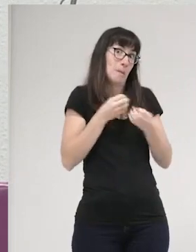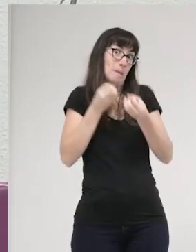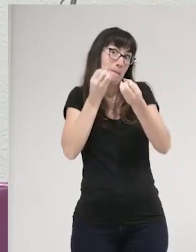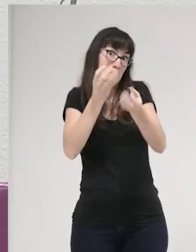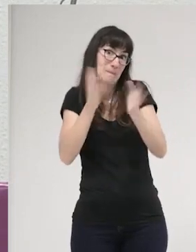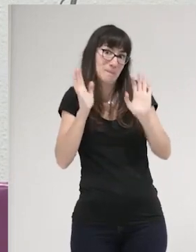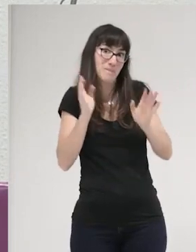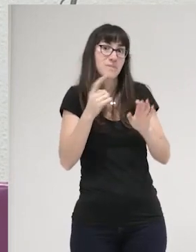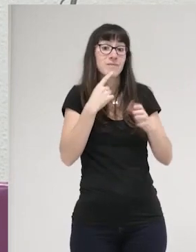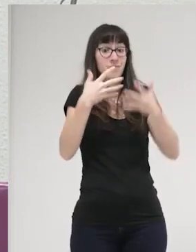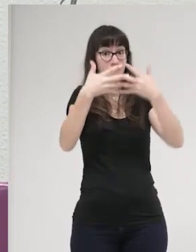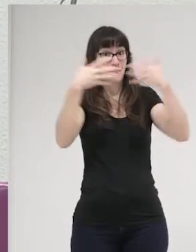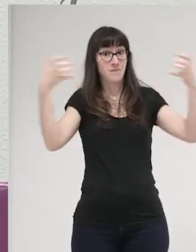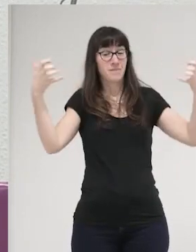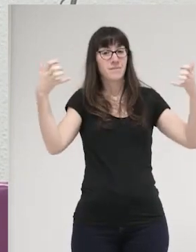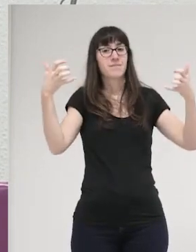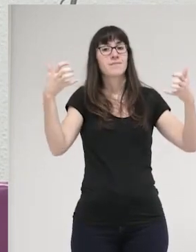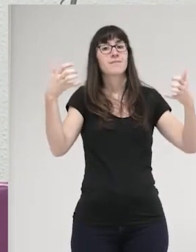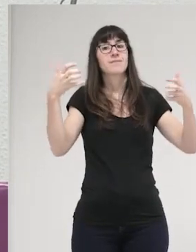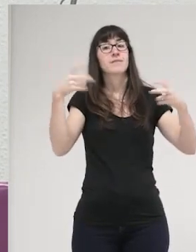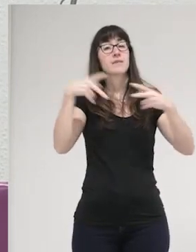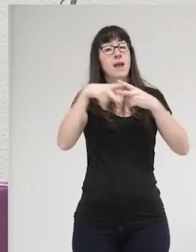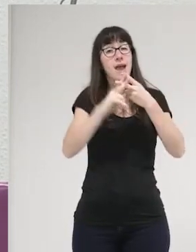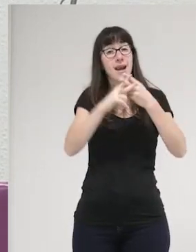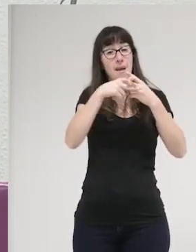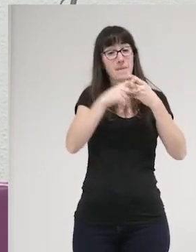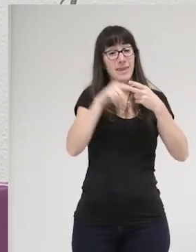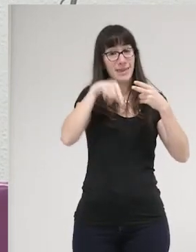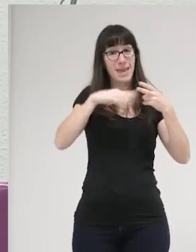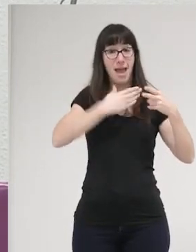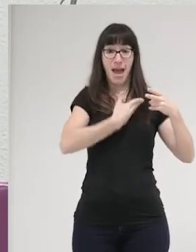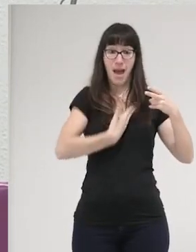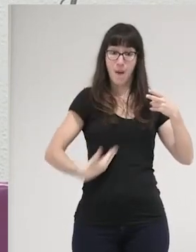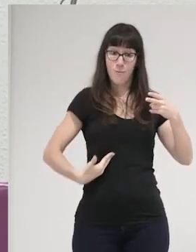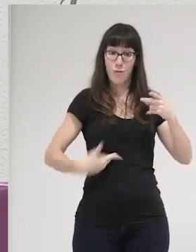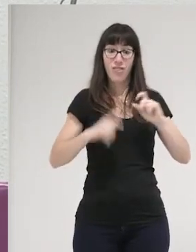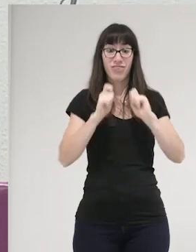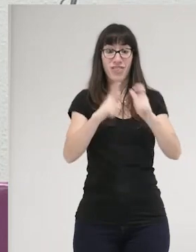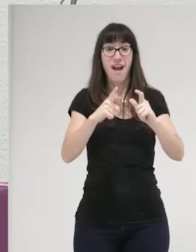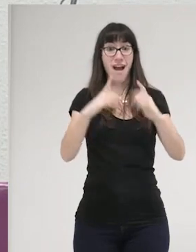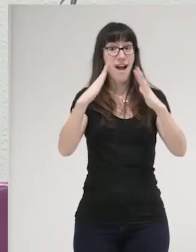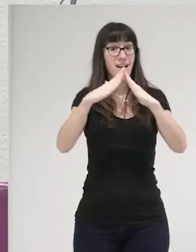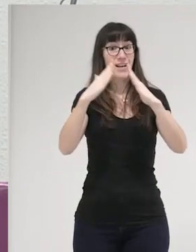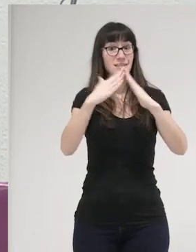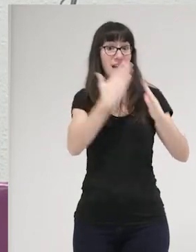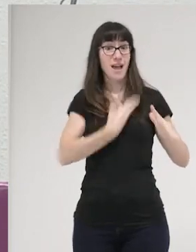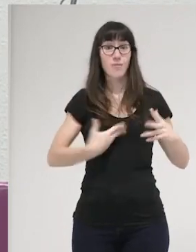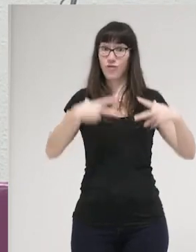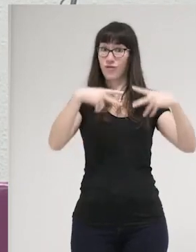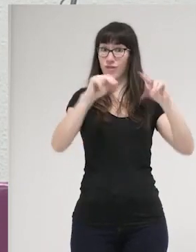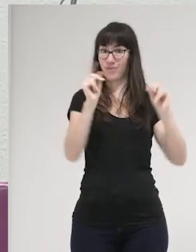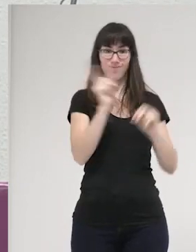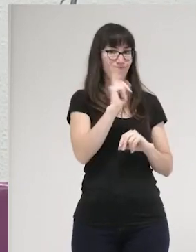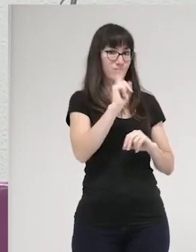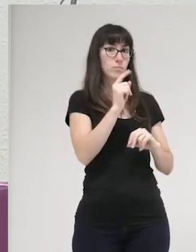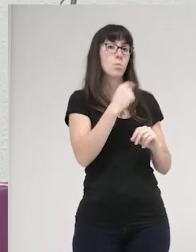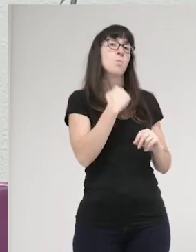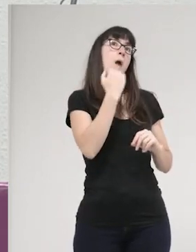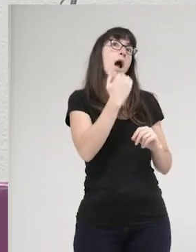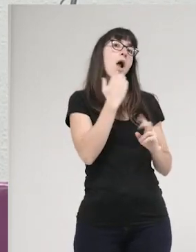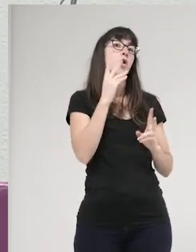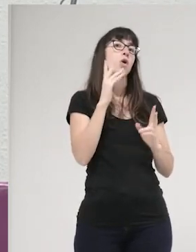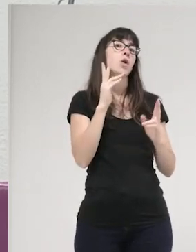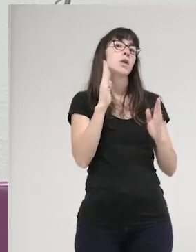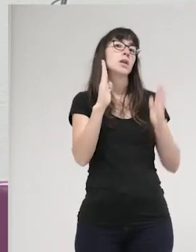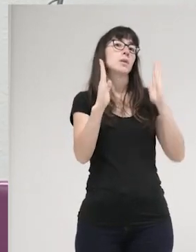herramientas del amo no desmantelarán nunca la casa del amo. Nos permitirán ganarle provisionalmente a su propio juego, pero jamás nos